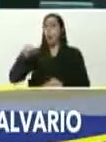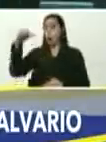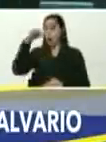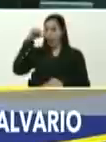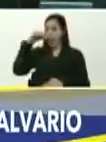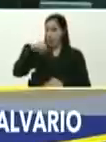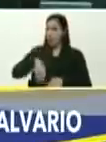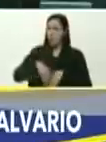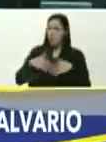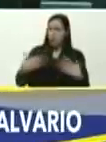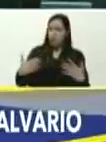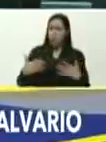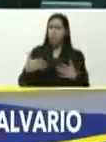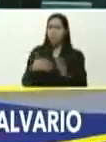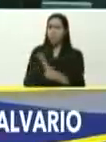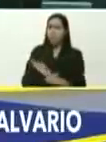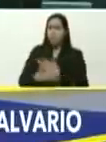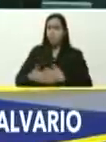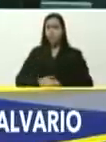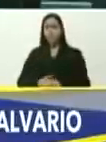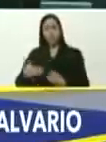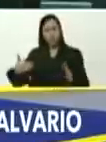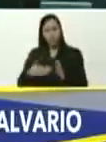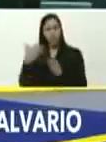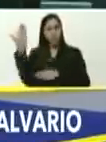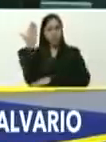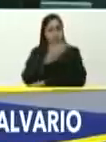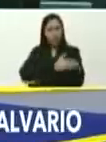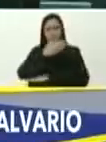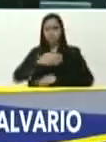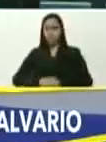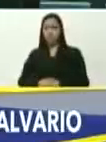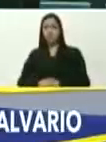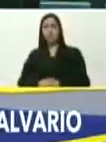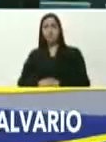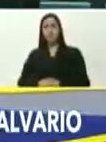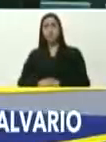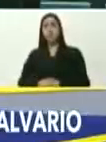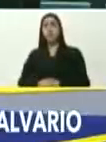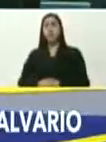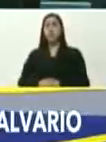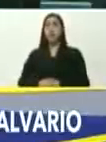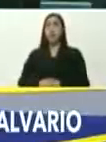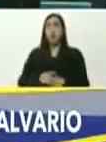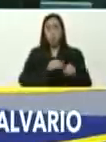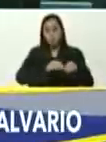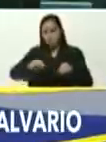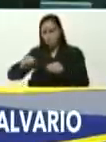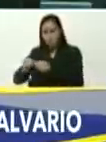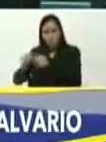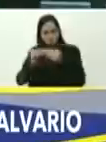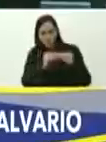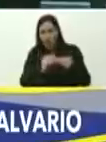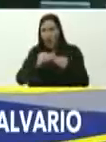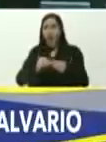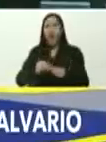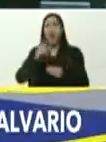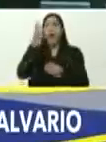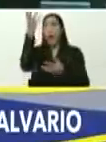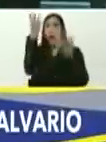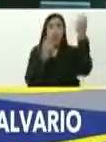que se puso rudo, por las sanciones, porque nosotros, los repuestos, para el sistema de agua, todos, eran importados,